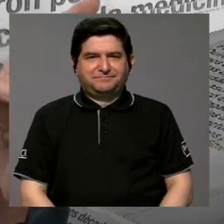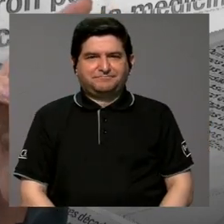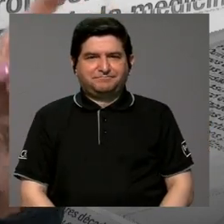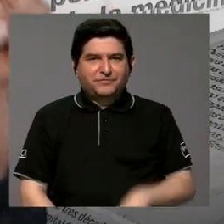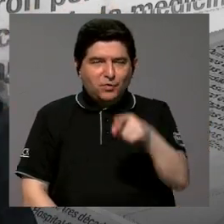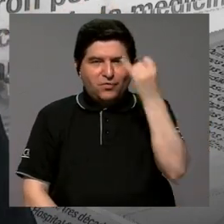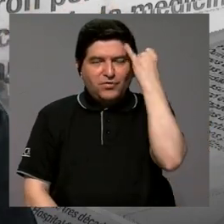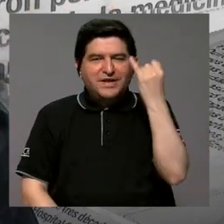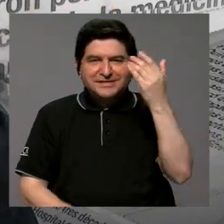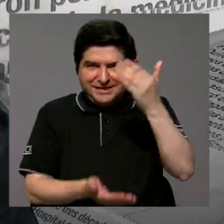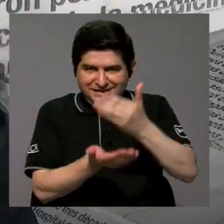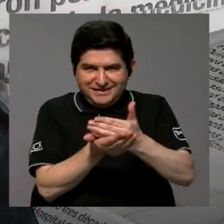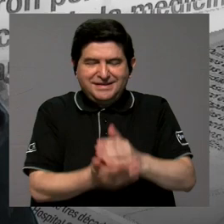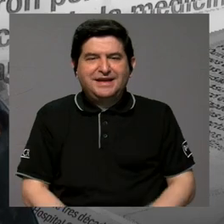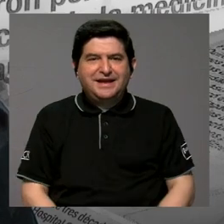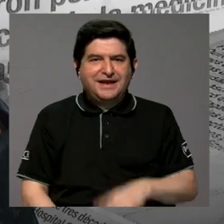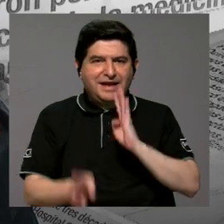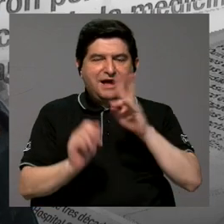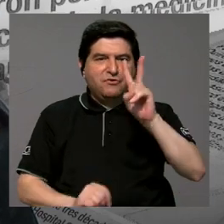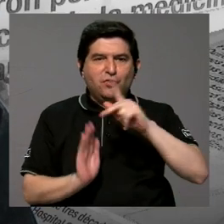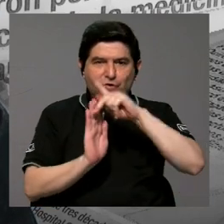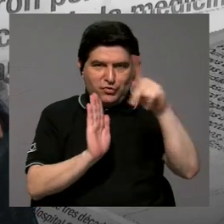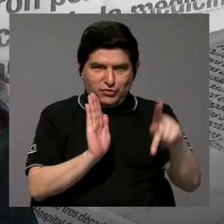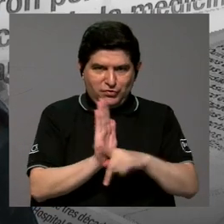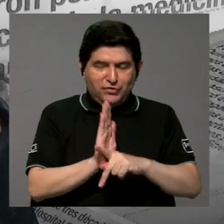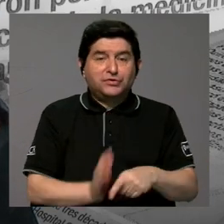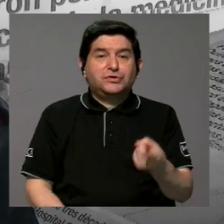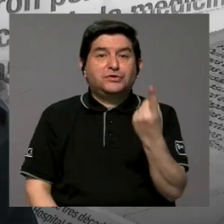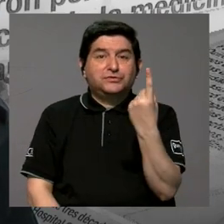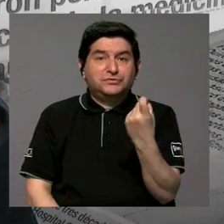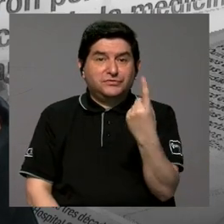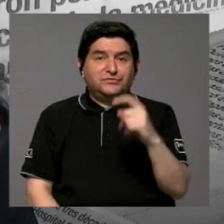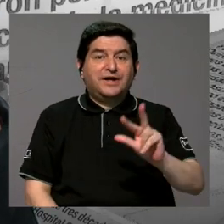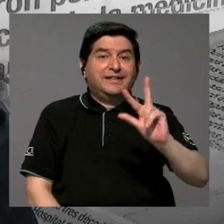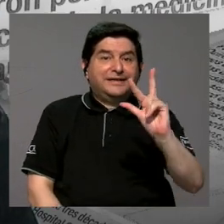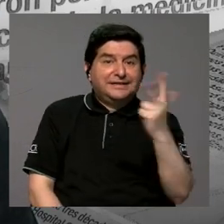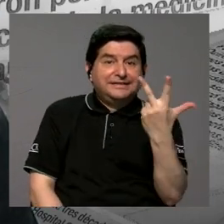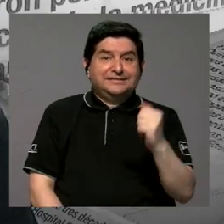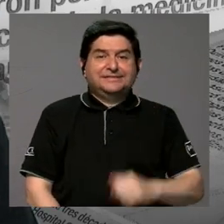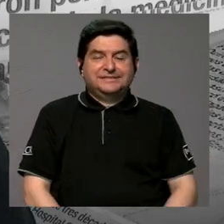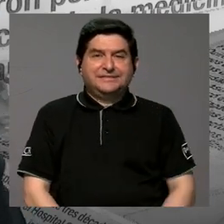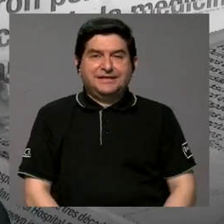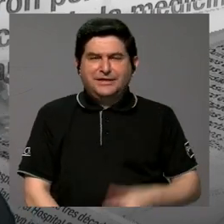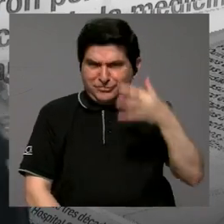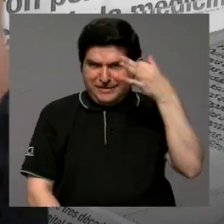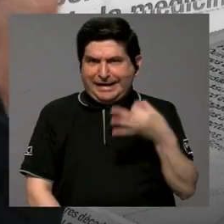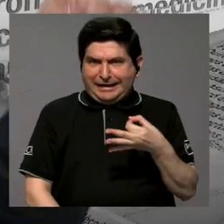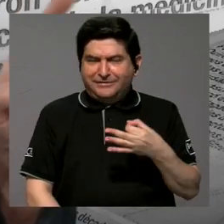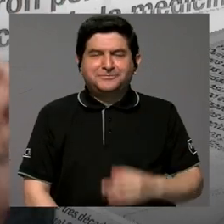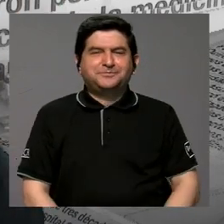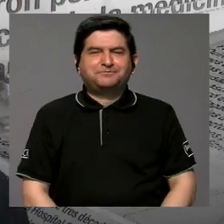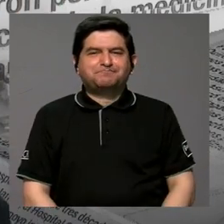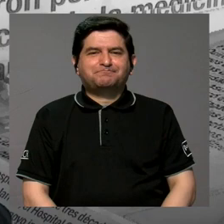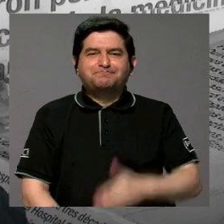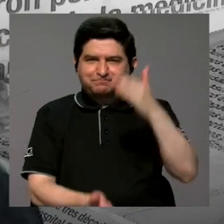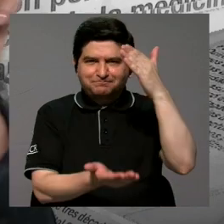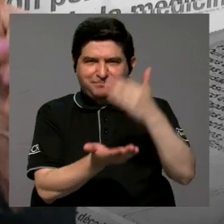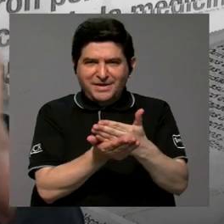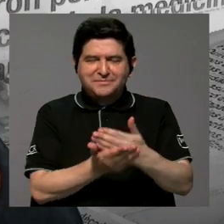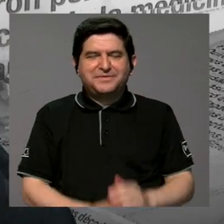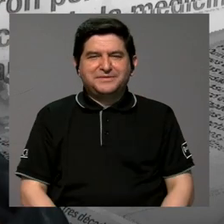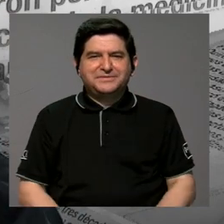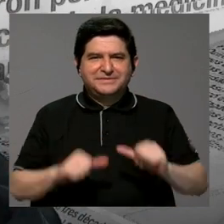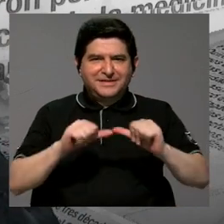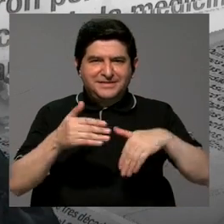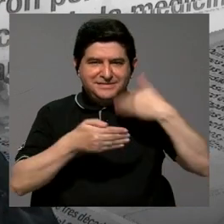a quedarnos con eso. Usted habló de dos principios. Todavía falta el tercero, si no me equivoco. Vamos a hacer una pausa